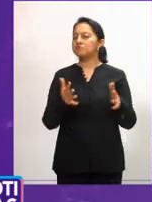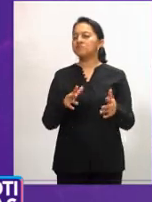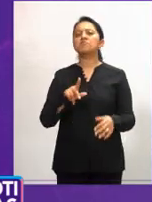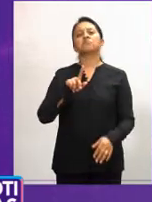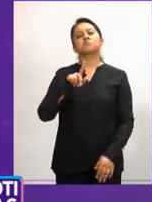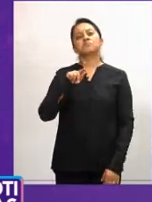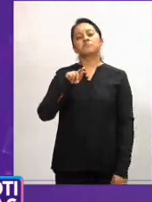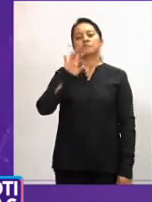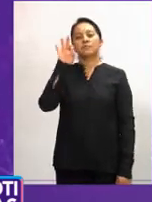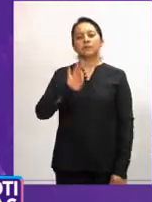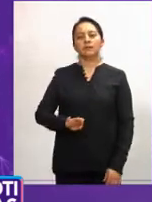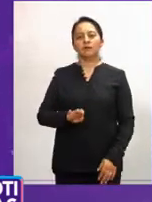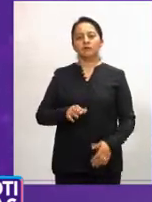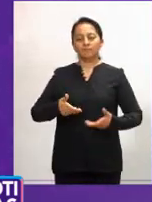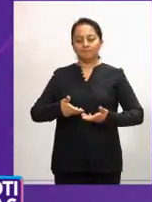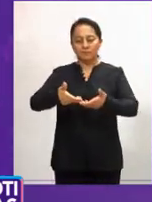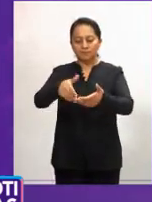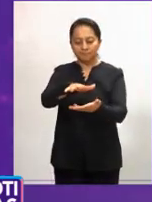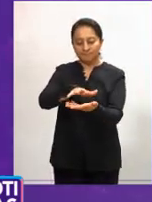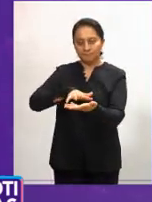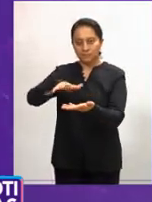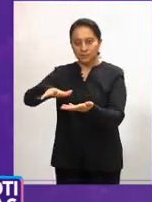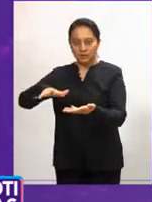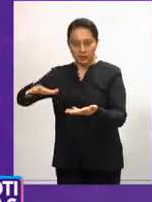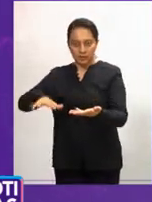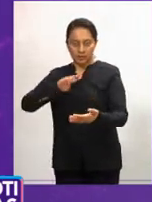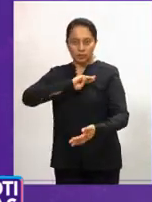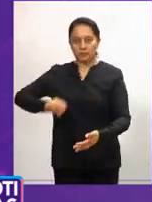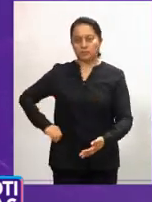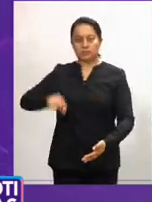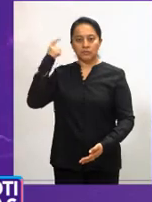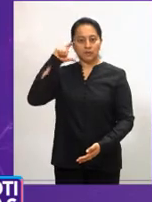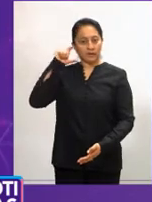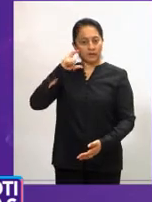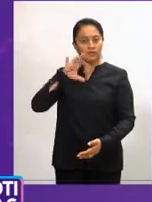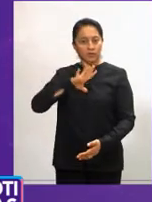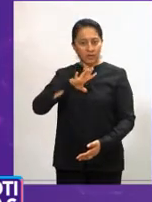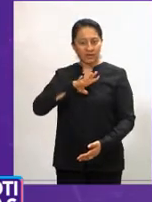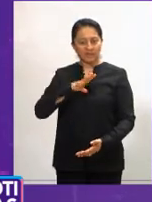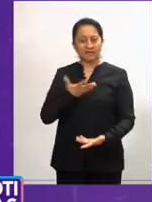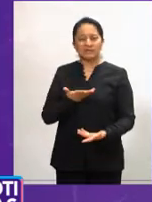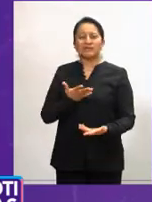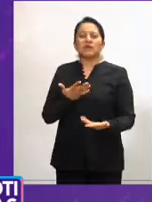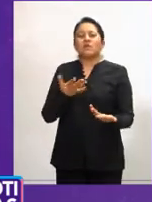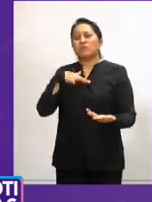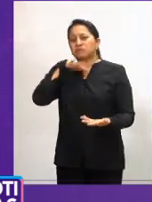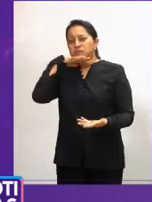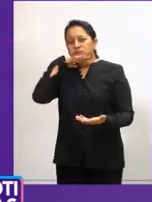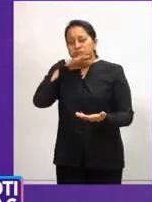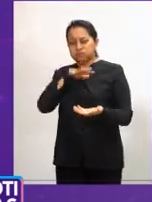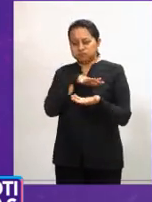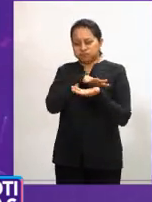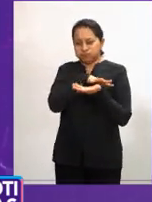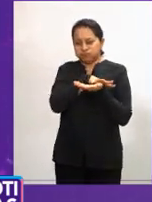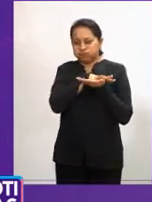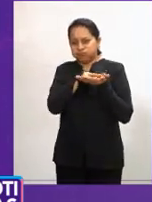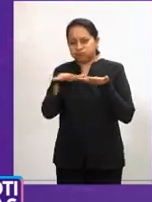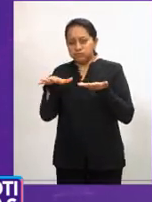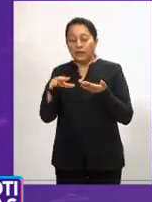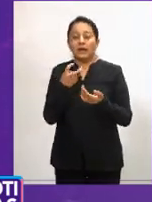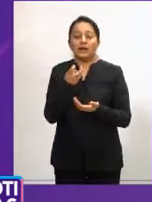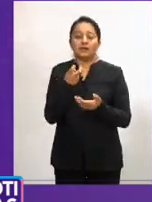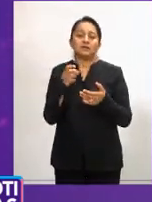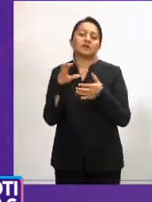Alrededor del 70% de las rejillas que se encuentran en el municipio de Querétaro se tapan por la llamada basura ocasional,